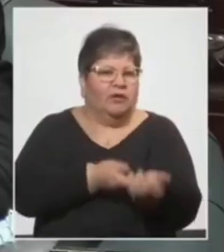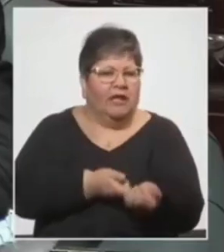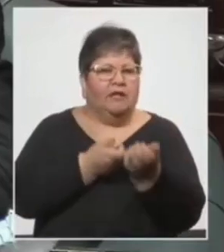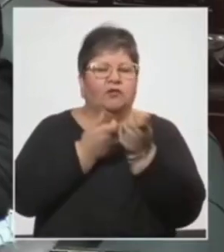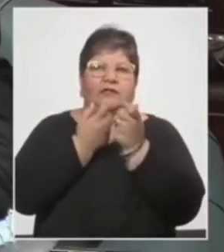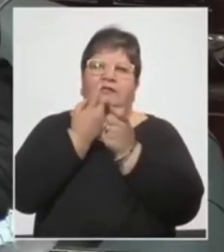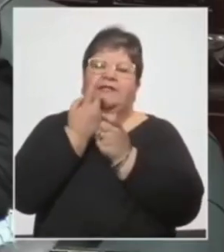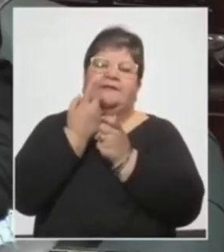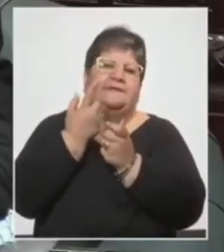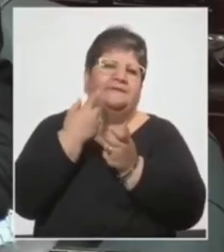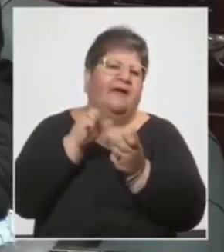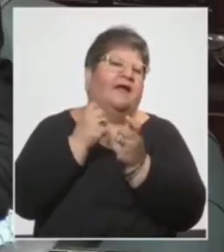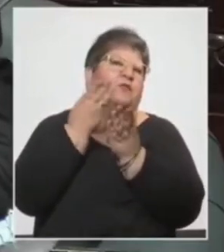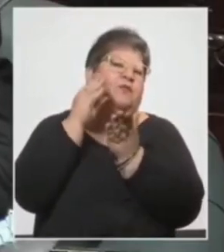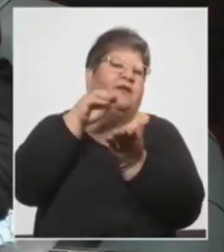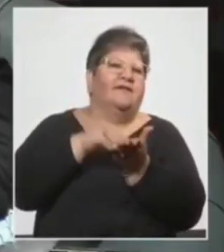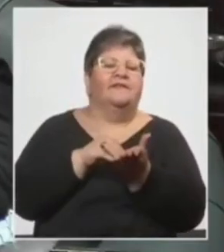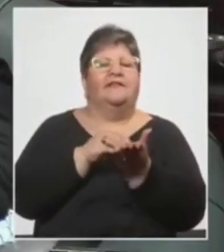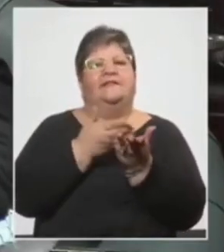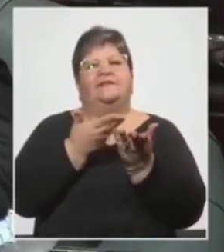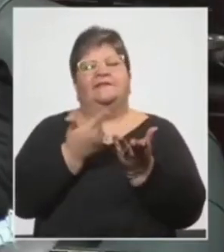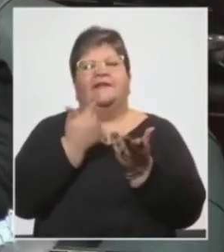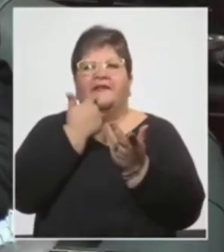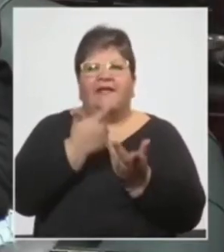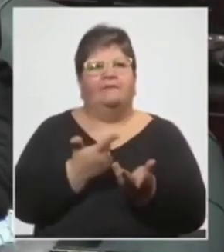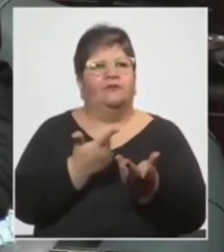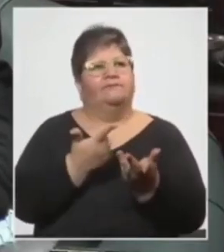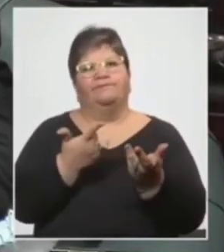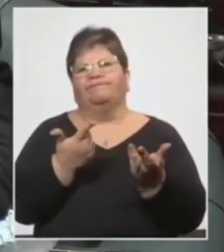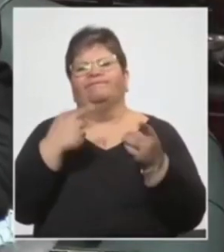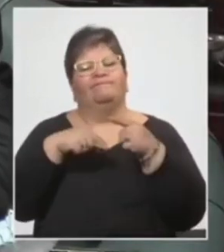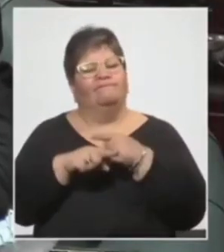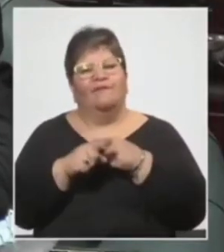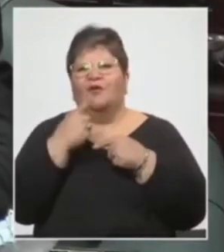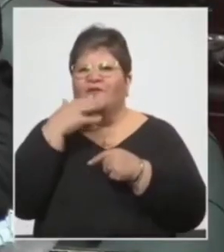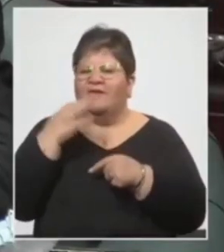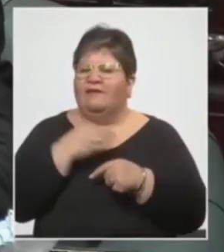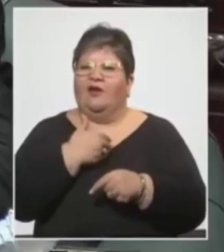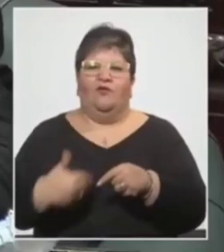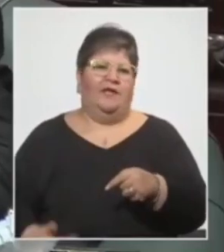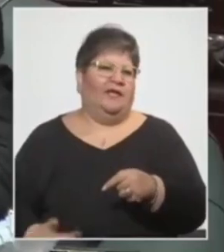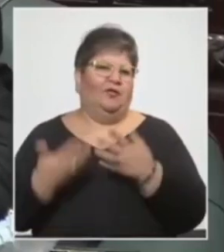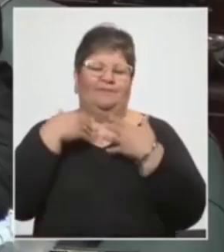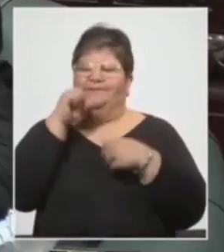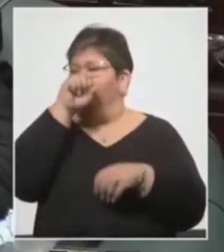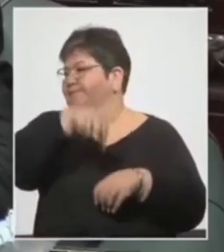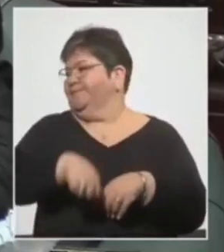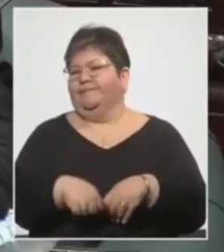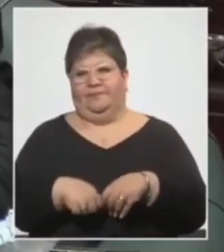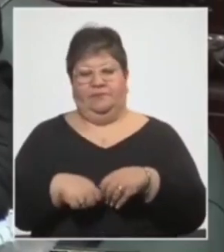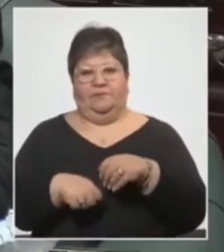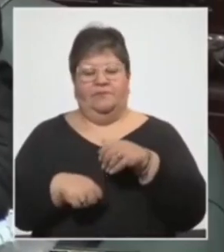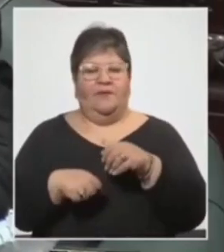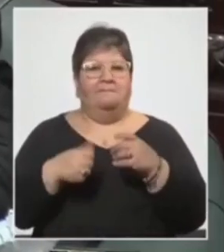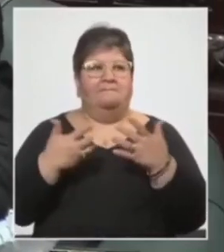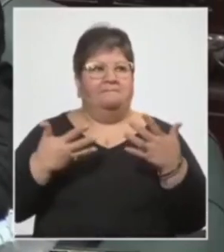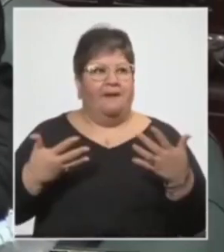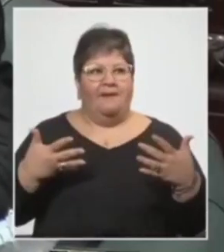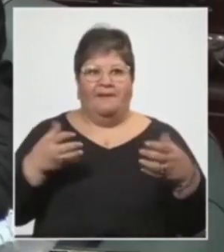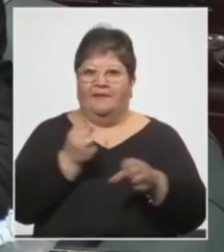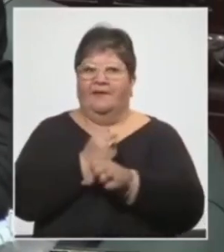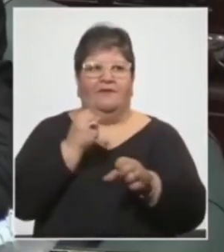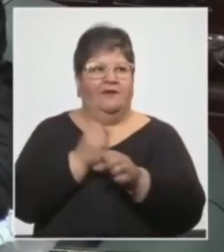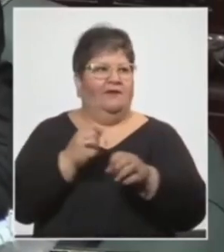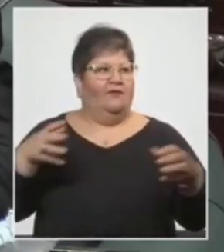una oportunidad, sentimos que el Gobierno no ha tomado la mano tendida del Frente Amplio para trabajar mancomunadamente